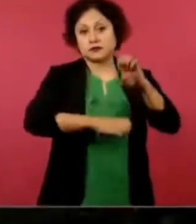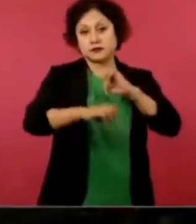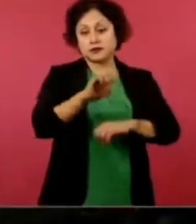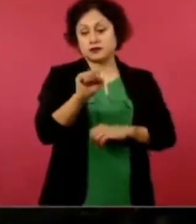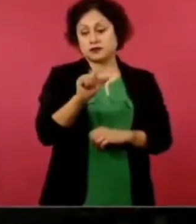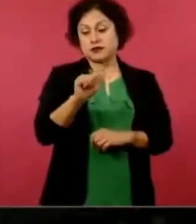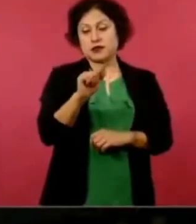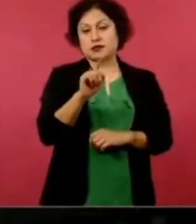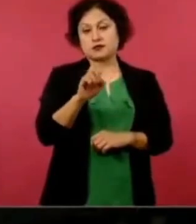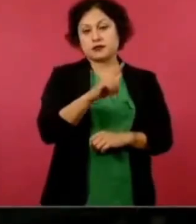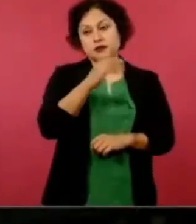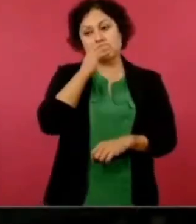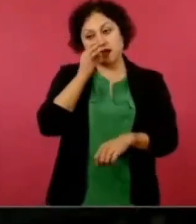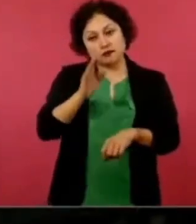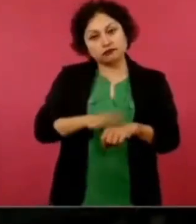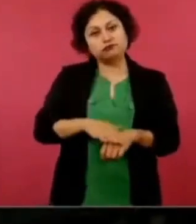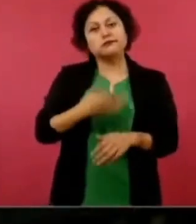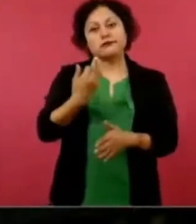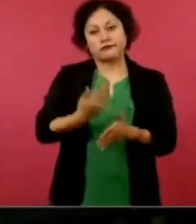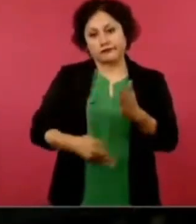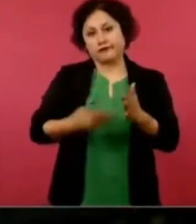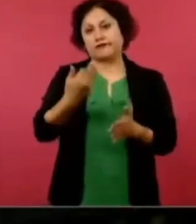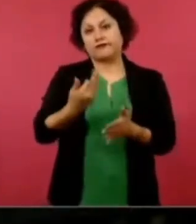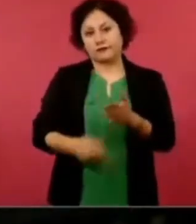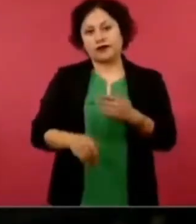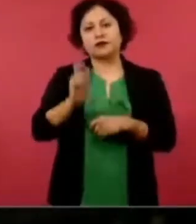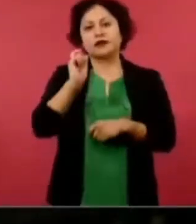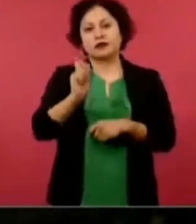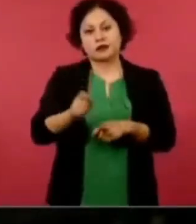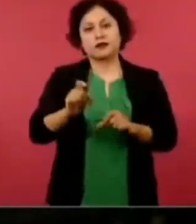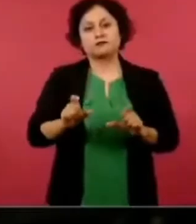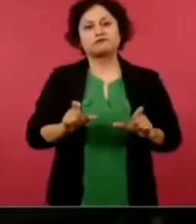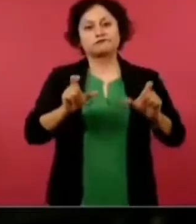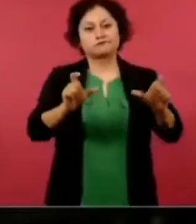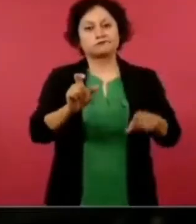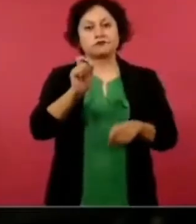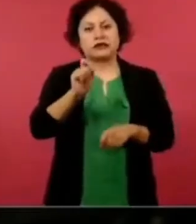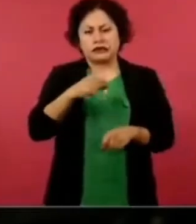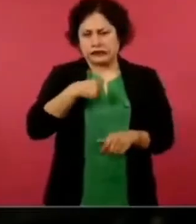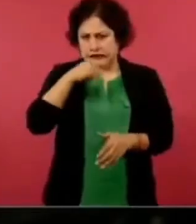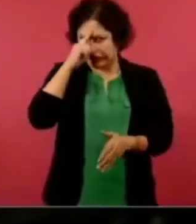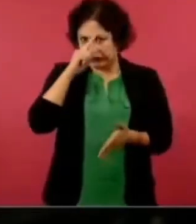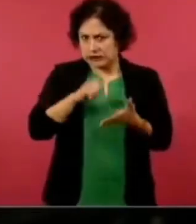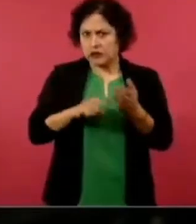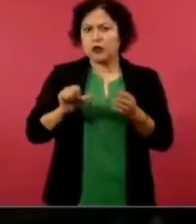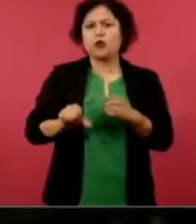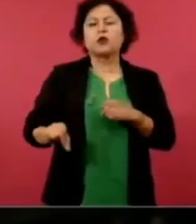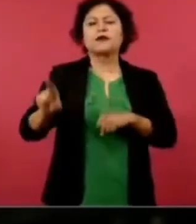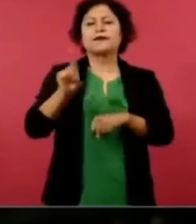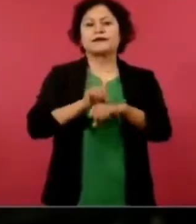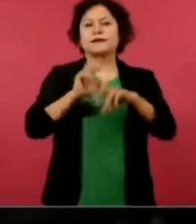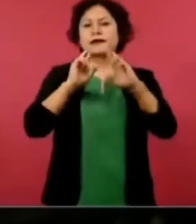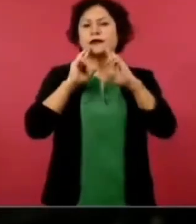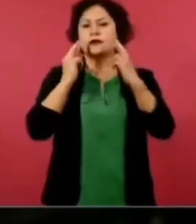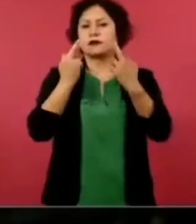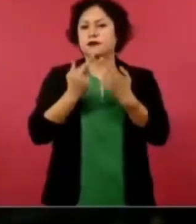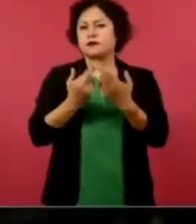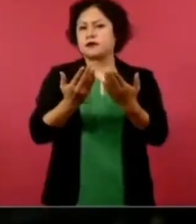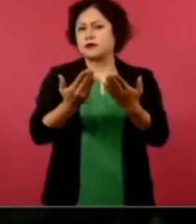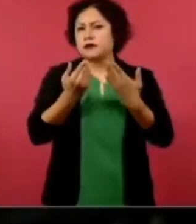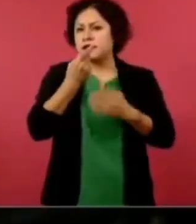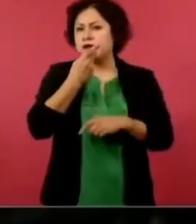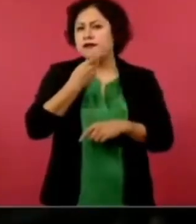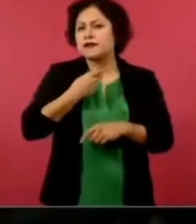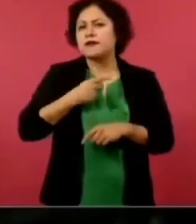necesario garantizar la seguridad de las inspecciones. Hoy lunes creo que tienen una reunión. ¿Cuáles son los temas a adelantar y qué